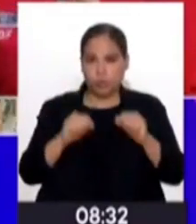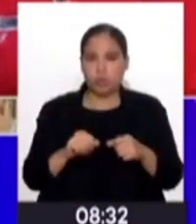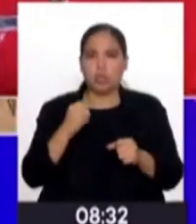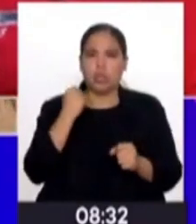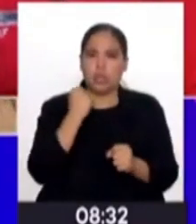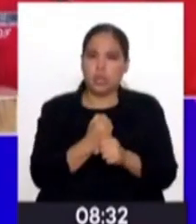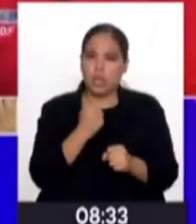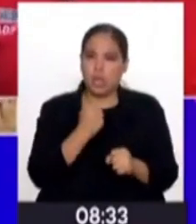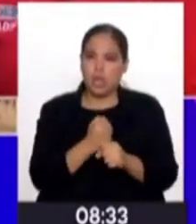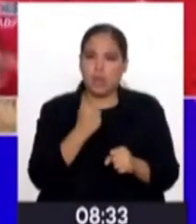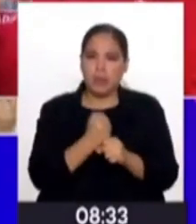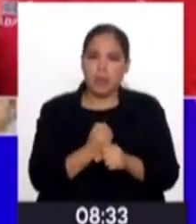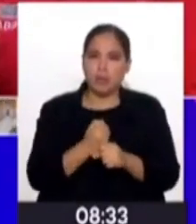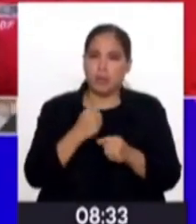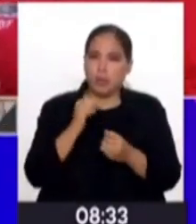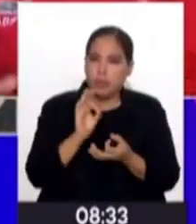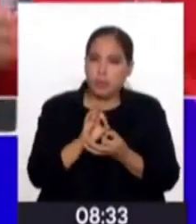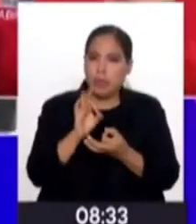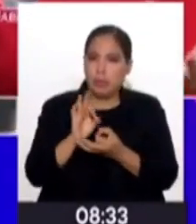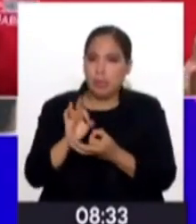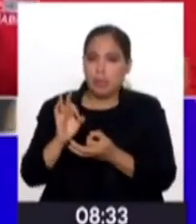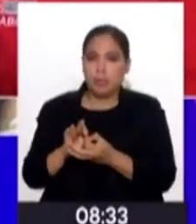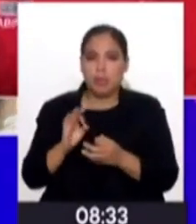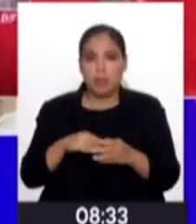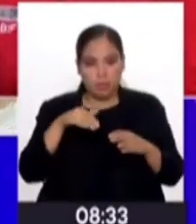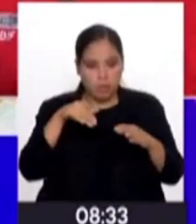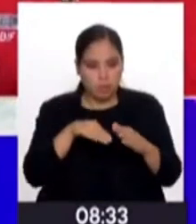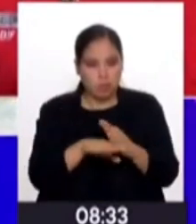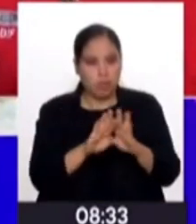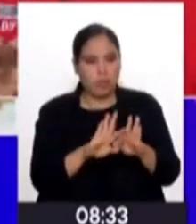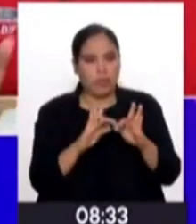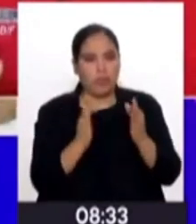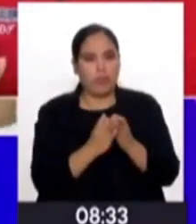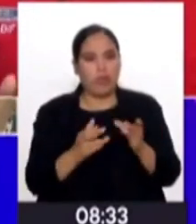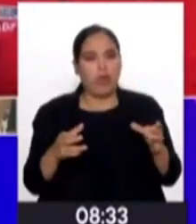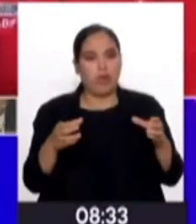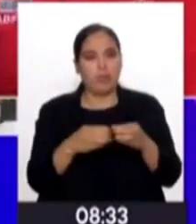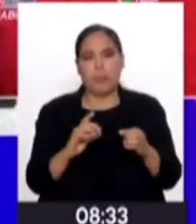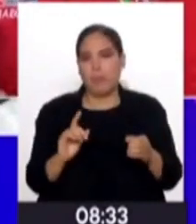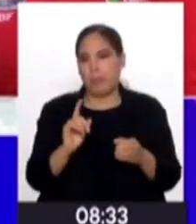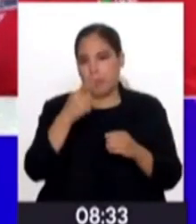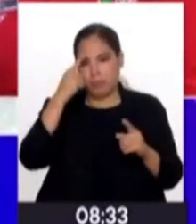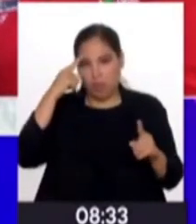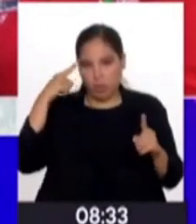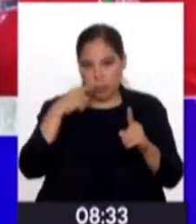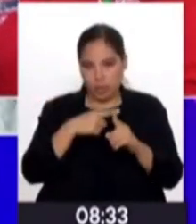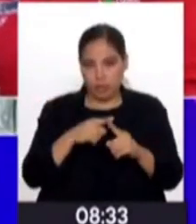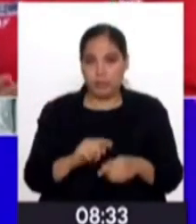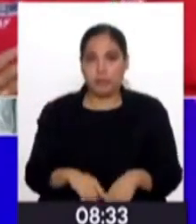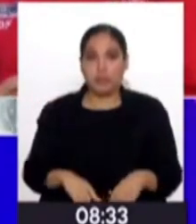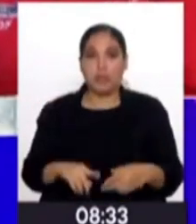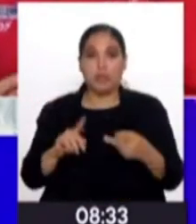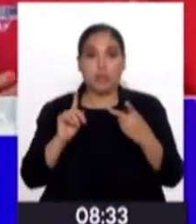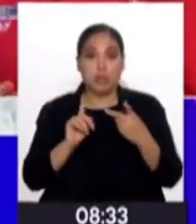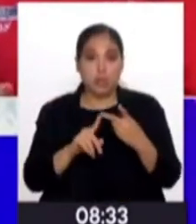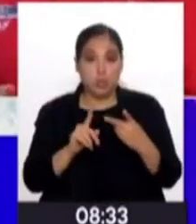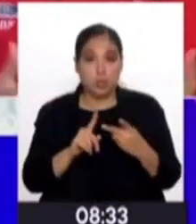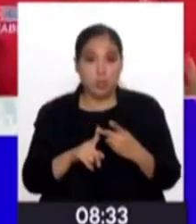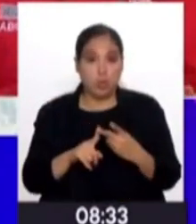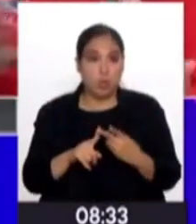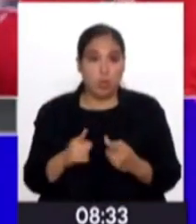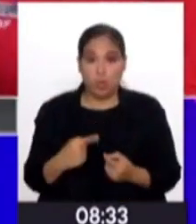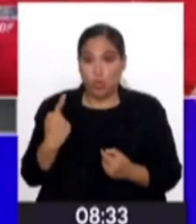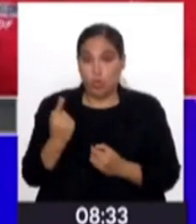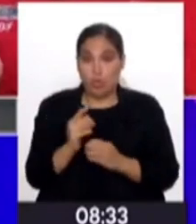trabajo de hormiga, como se dice, logramos reinsertarlo a su familia, que es lo primero que buscamos. En segundo lugar, si ya nosotros no